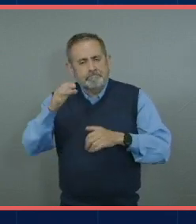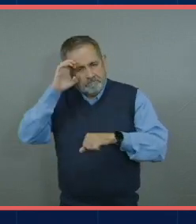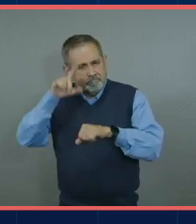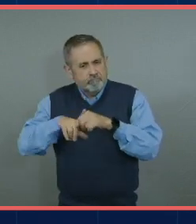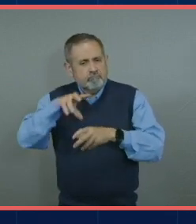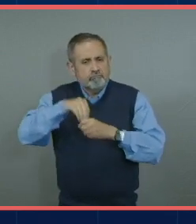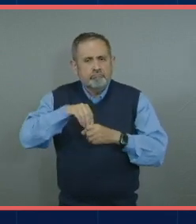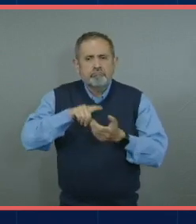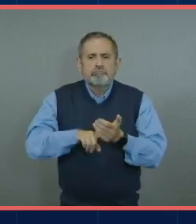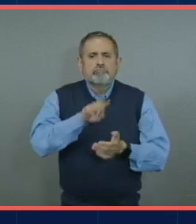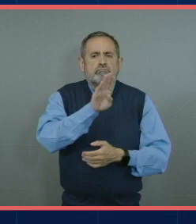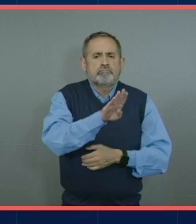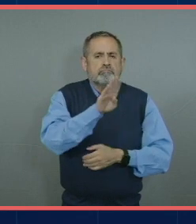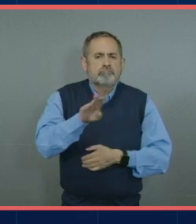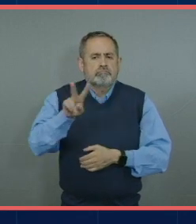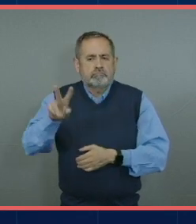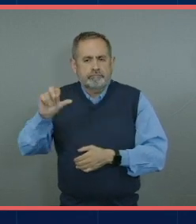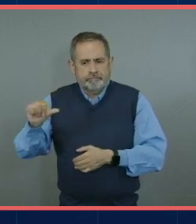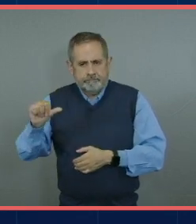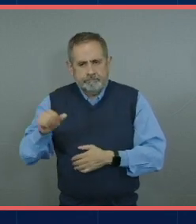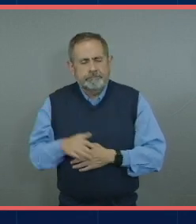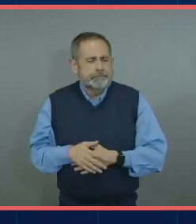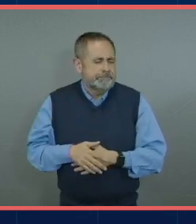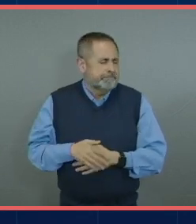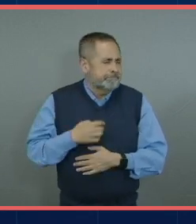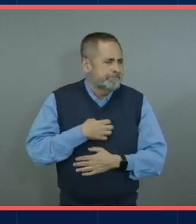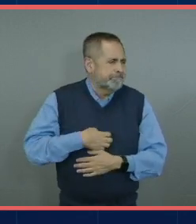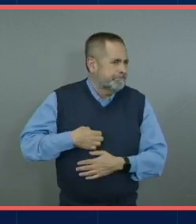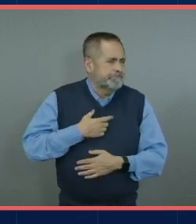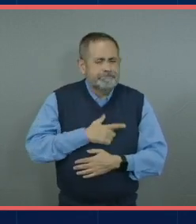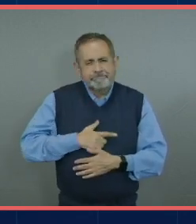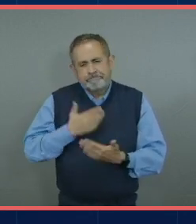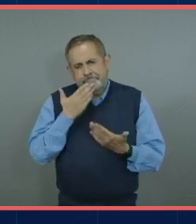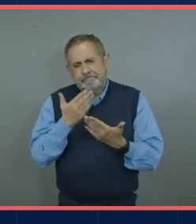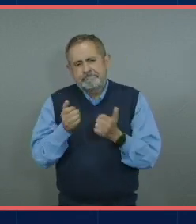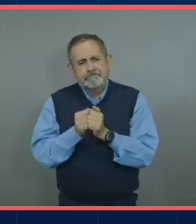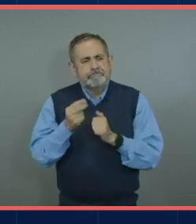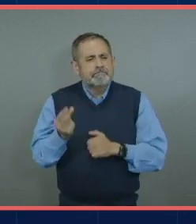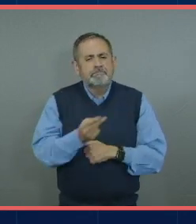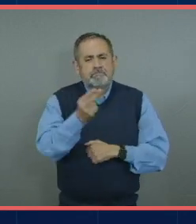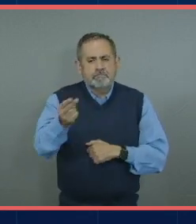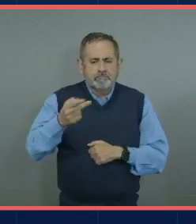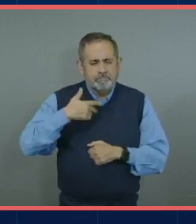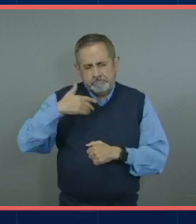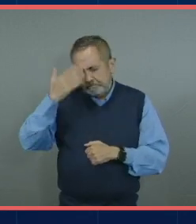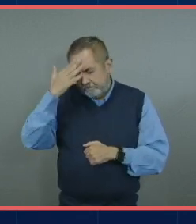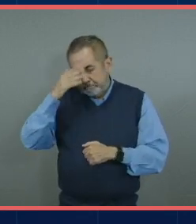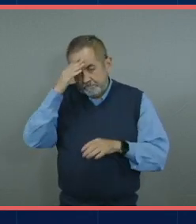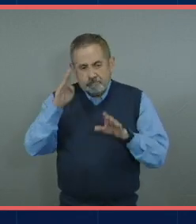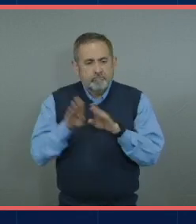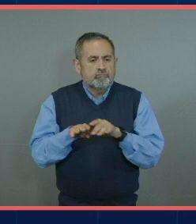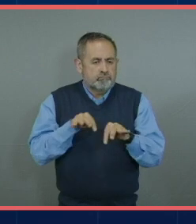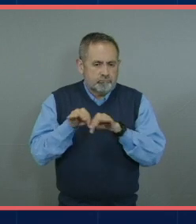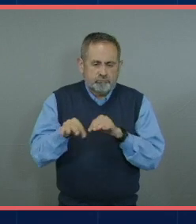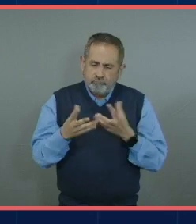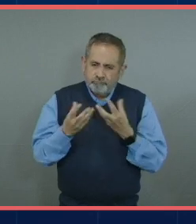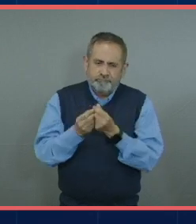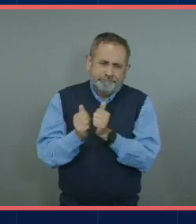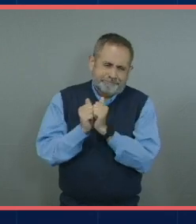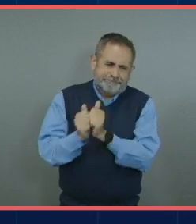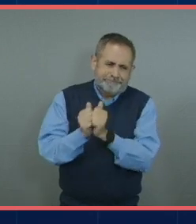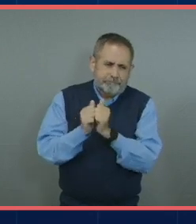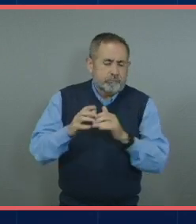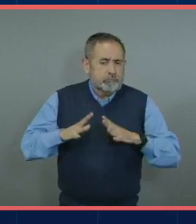felicidad participar el día de hoy con todos ustedes, porque además he tenido el privilegio de trabajar muy de la mano de la